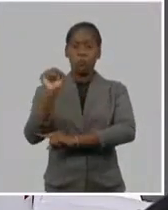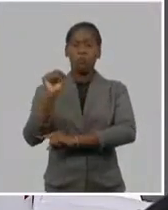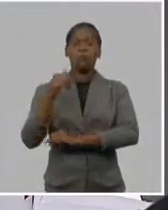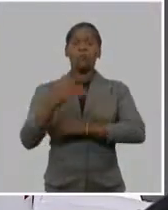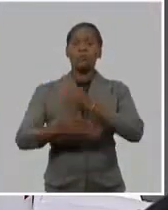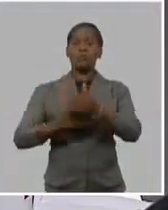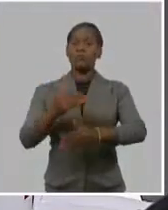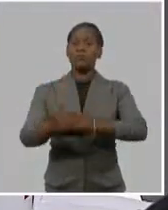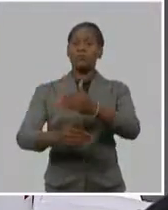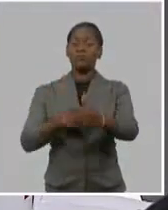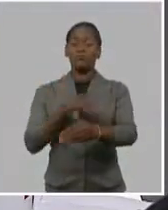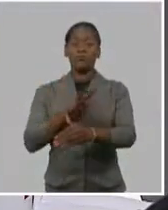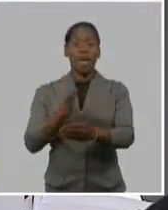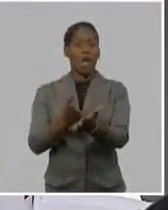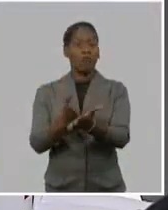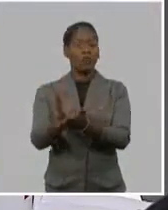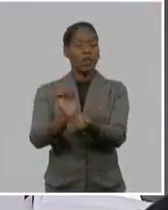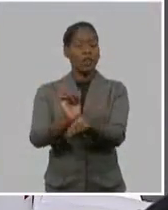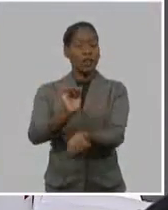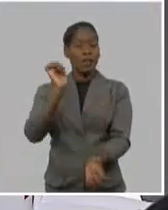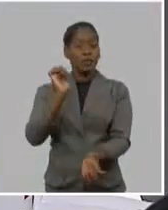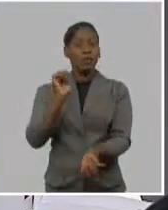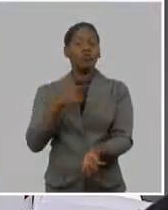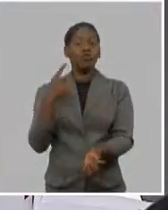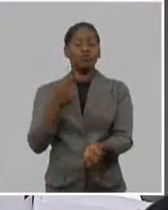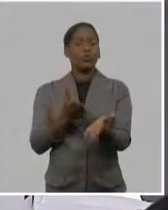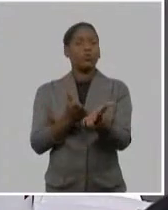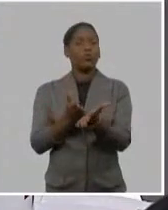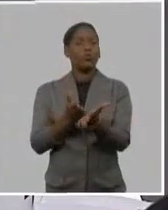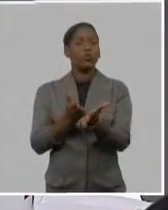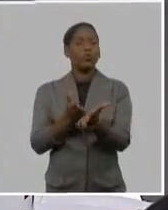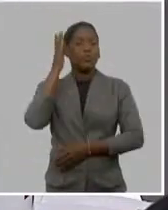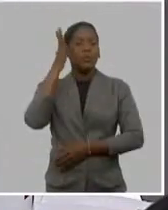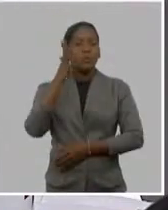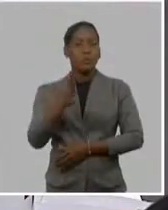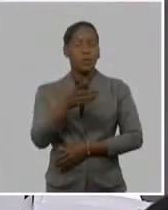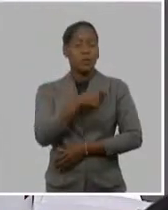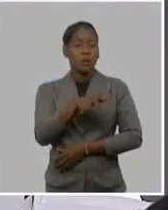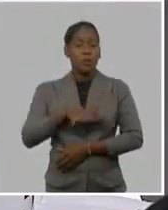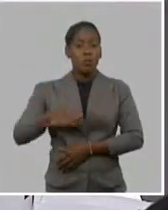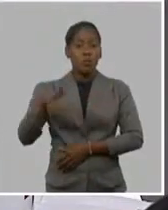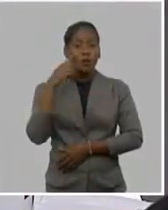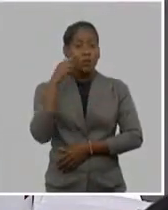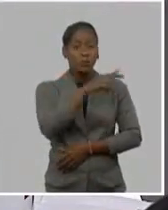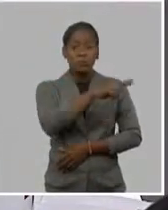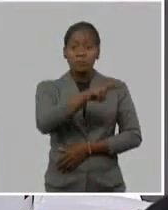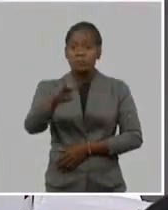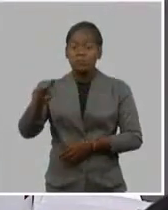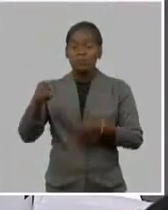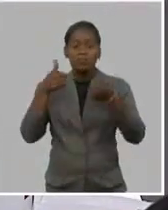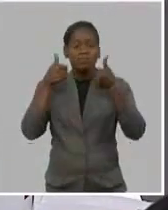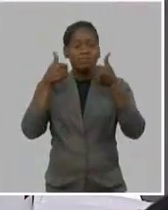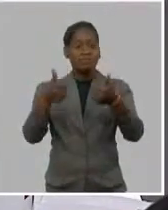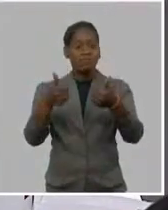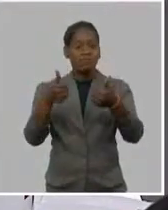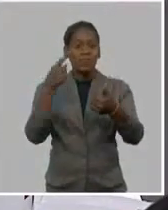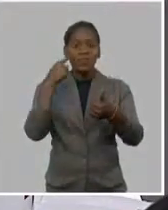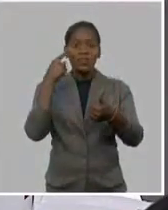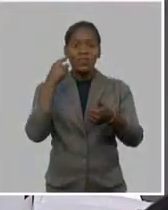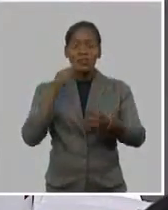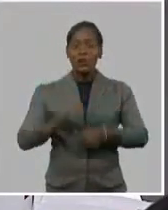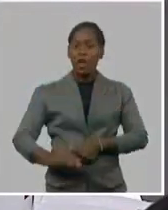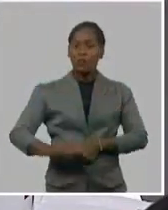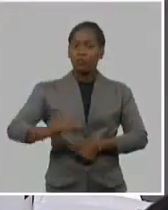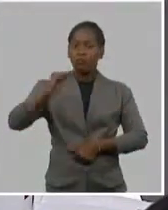solución biológica. Pues mira, aquí estamos. Aquí está nuestro pueblo, aquí están nuestros líderes históricos y